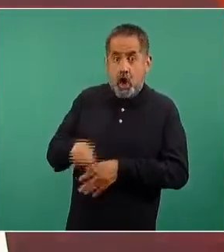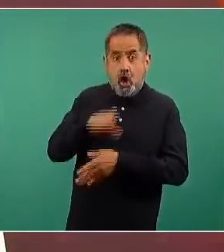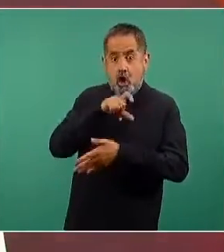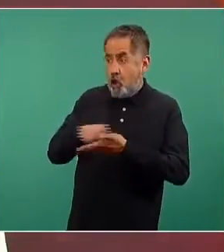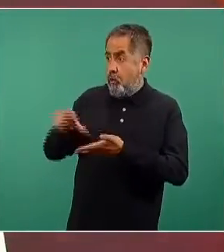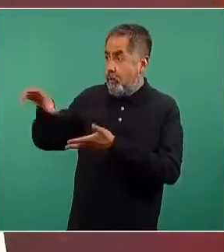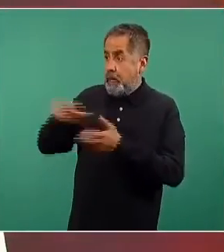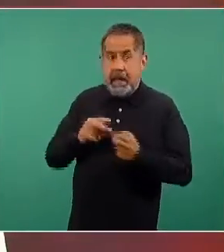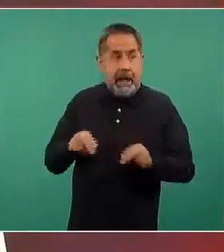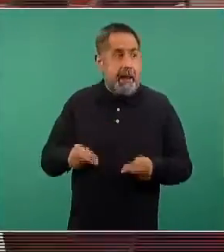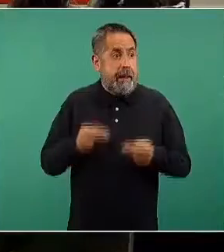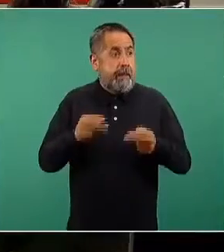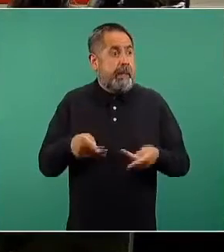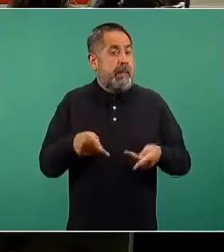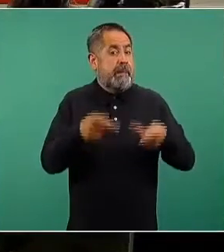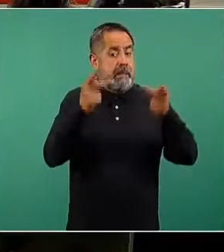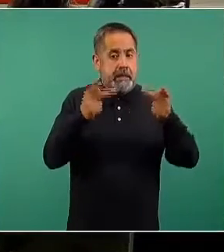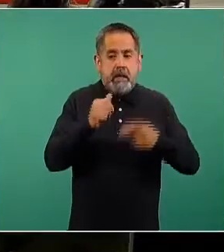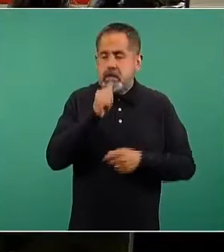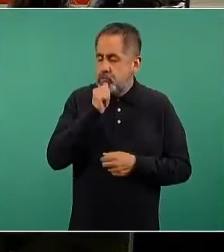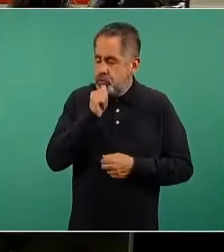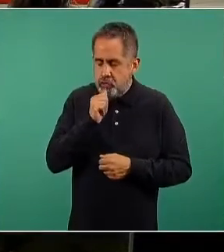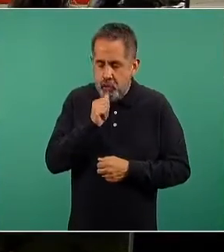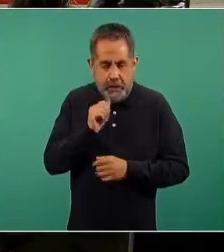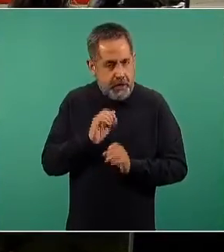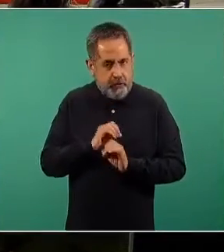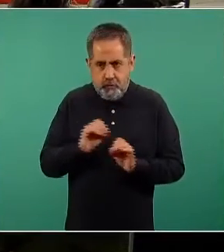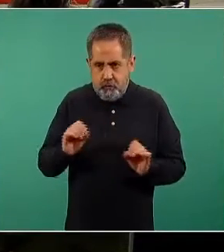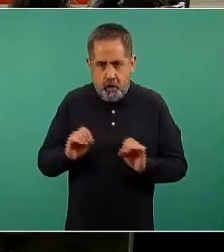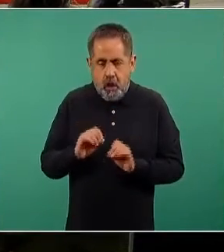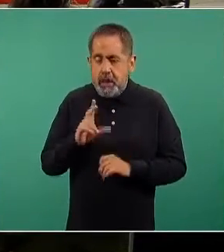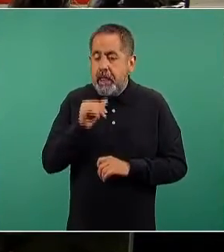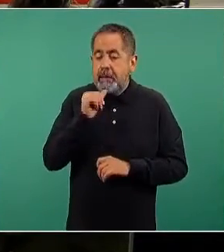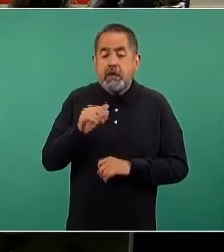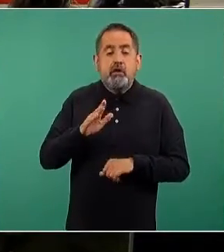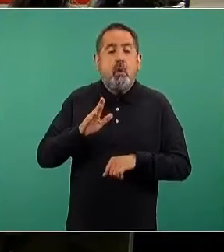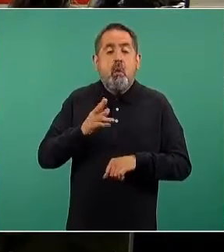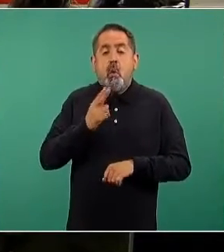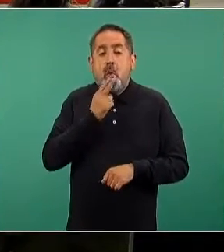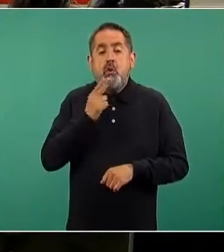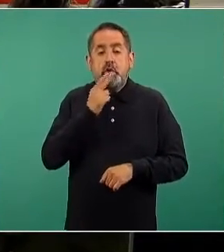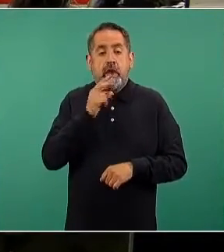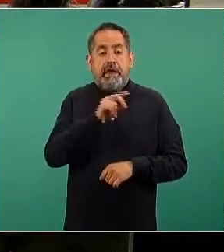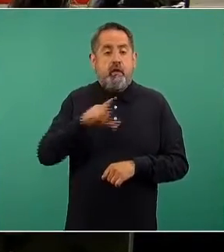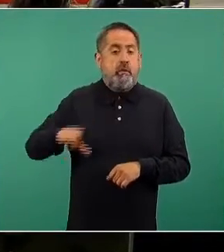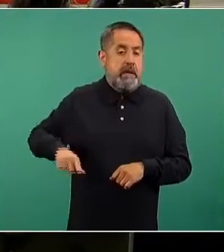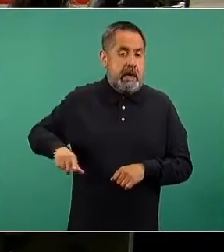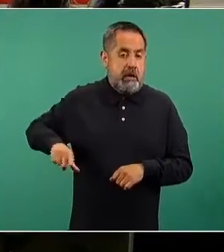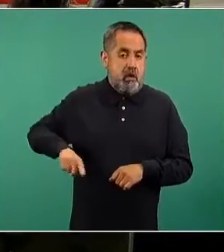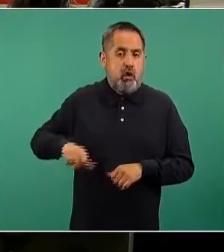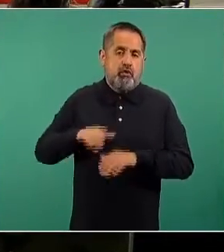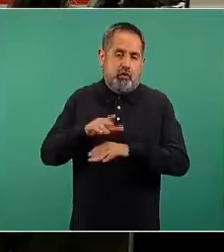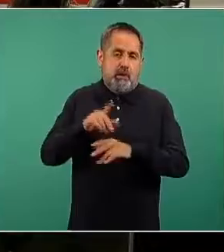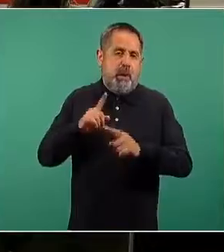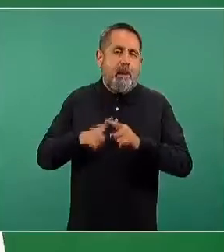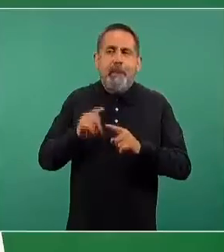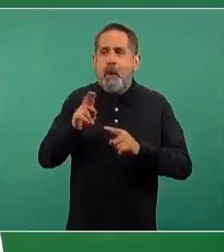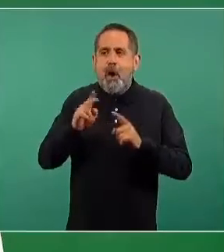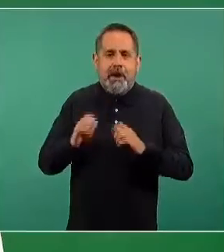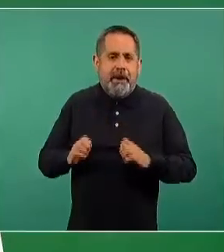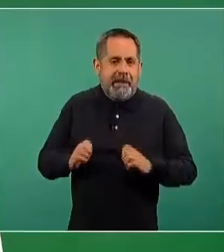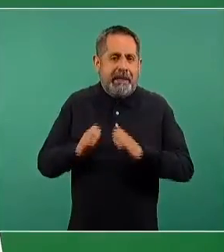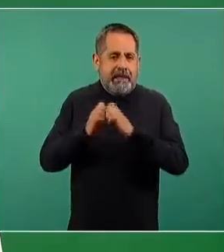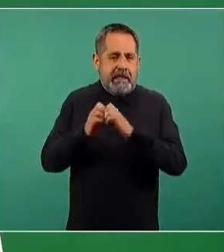comercialice la vacuna en México. Es exclusivamente para su uso gubernamental en el contexto del programa de